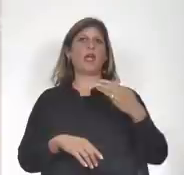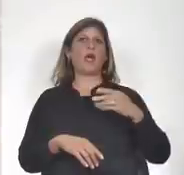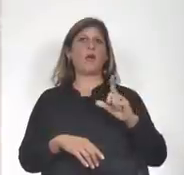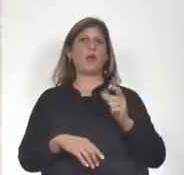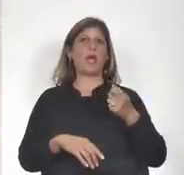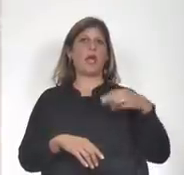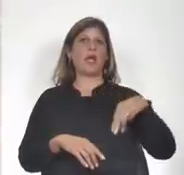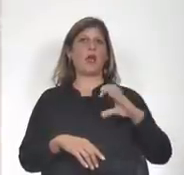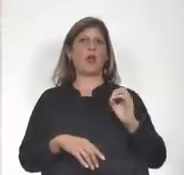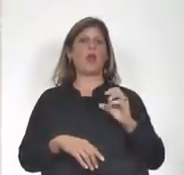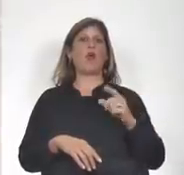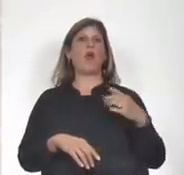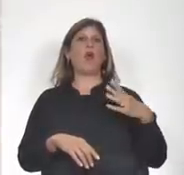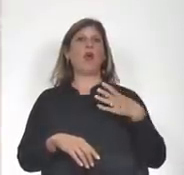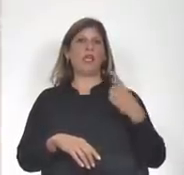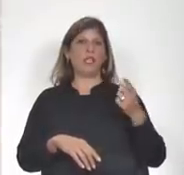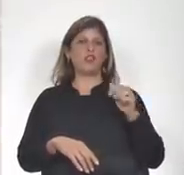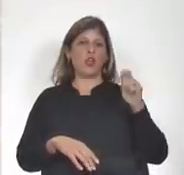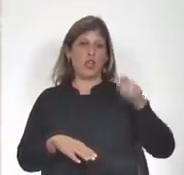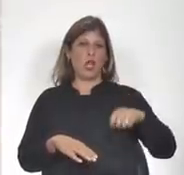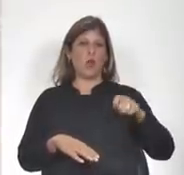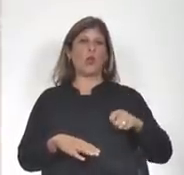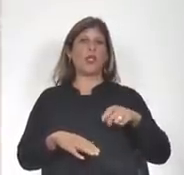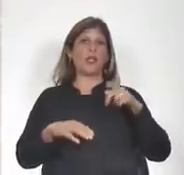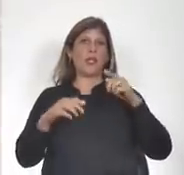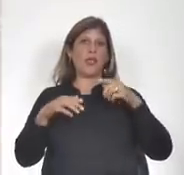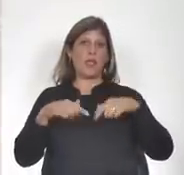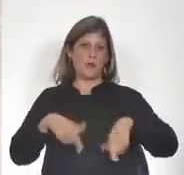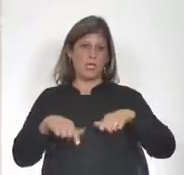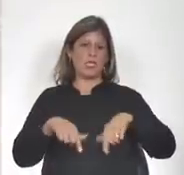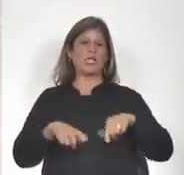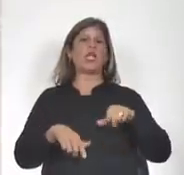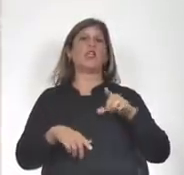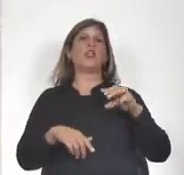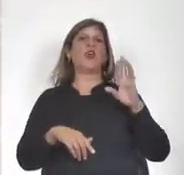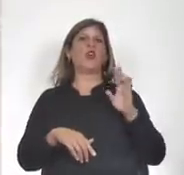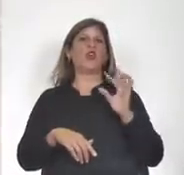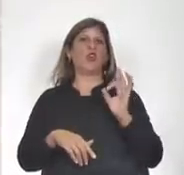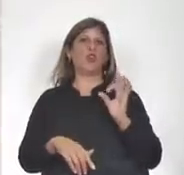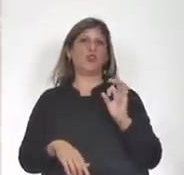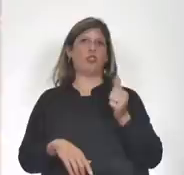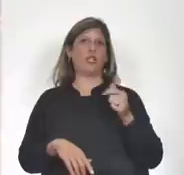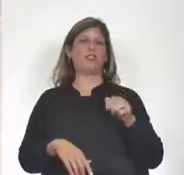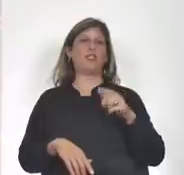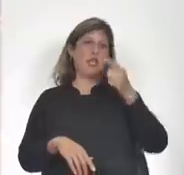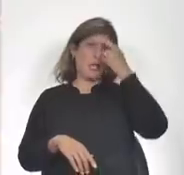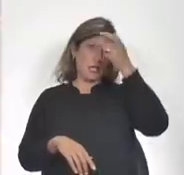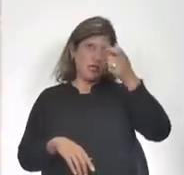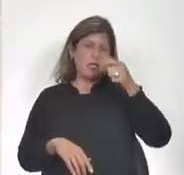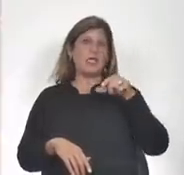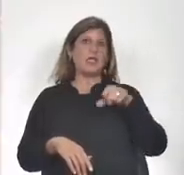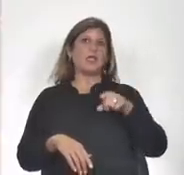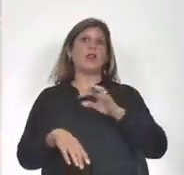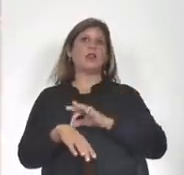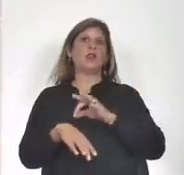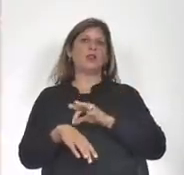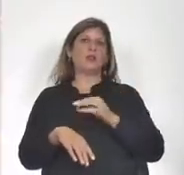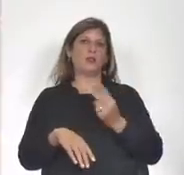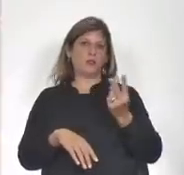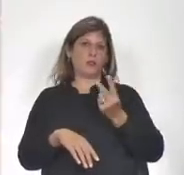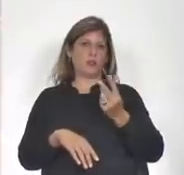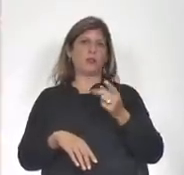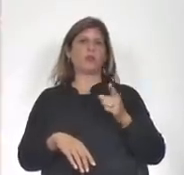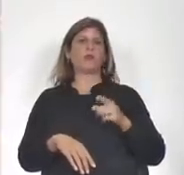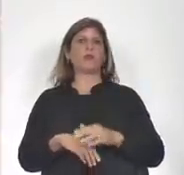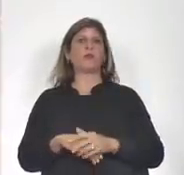el director de la Jurídica del Ministerio, doctor Mario Rosas, los asesores doctor Marcos Álvarez y doctor Gustavo